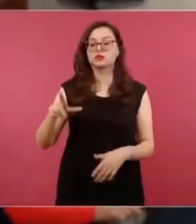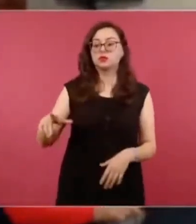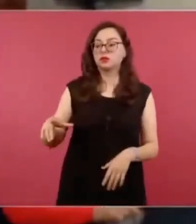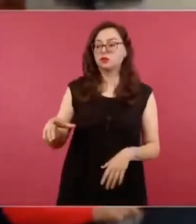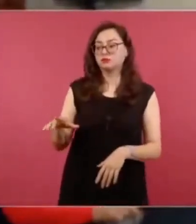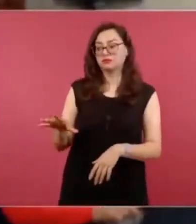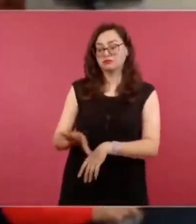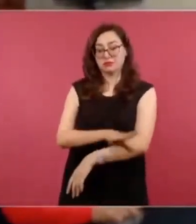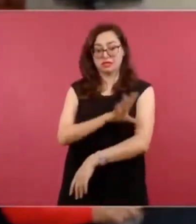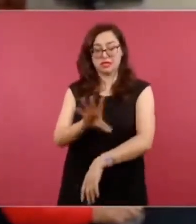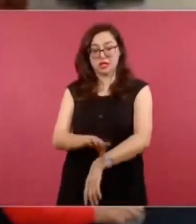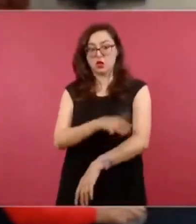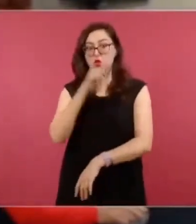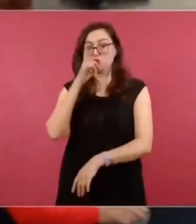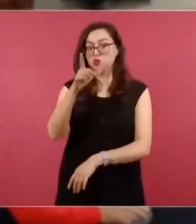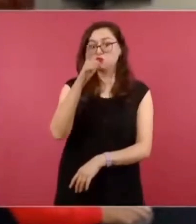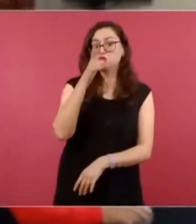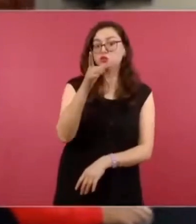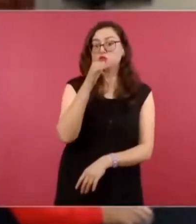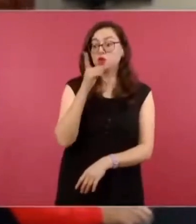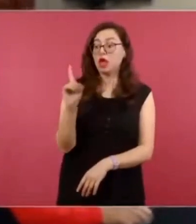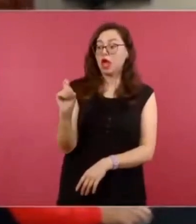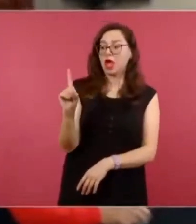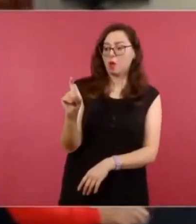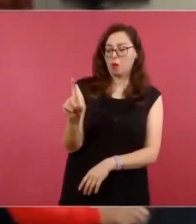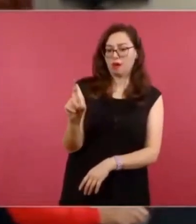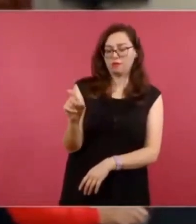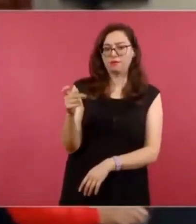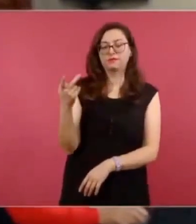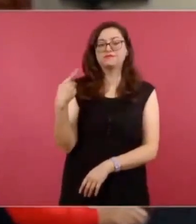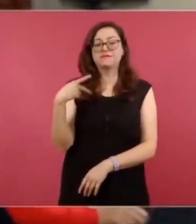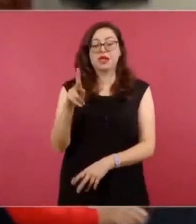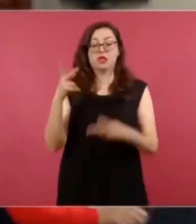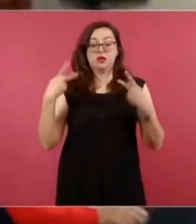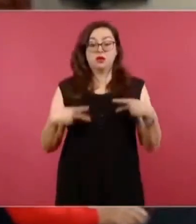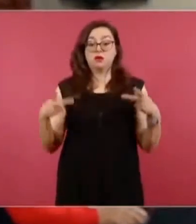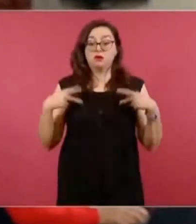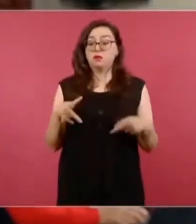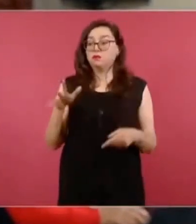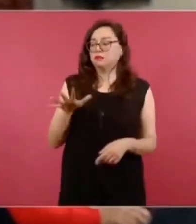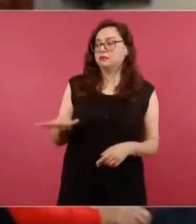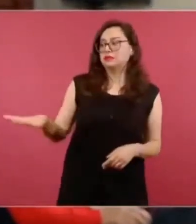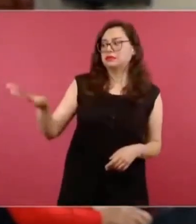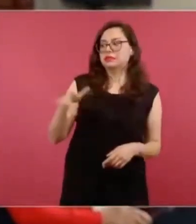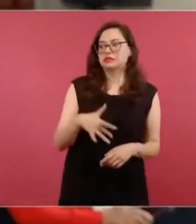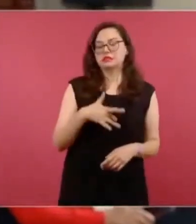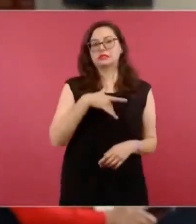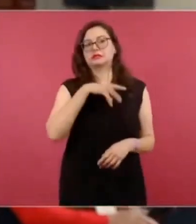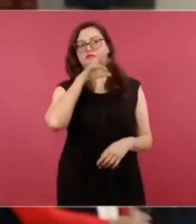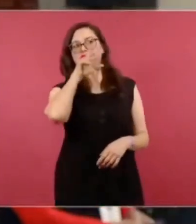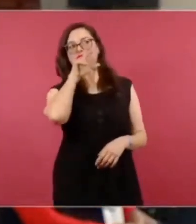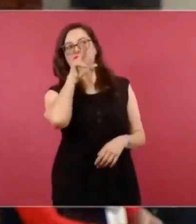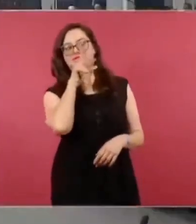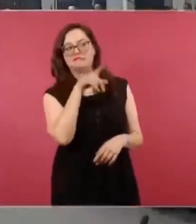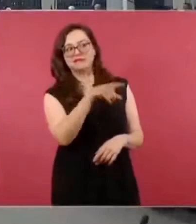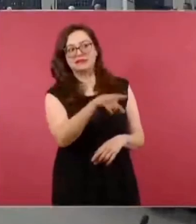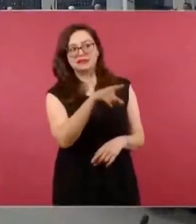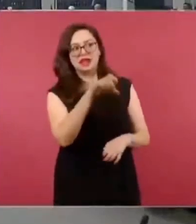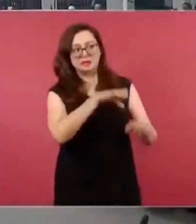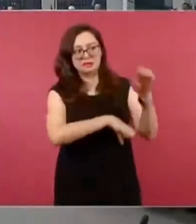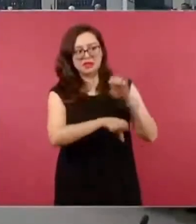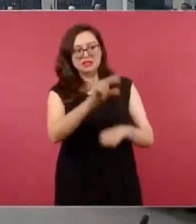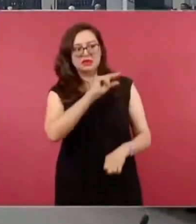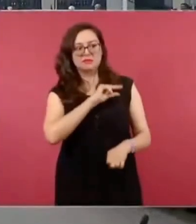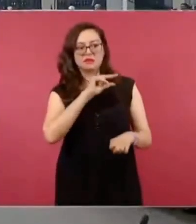Una parte de la población ve con preocupación el tema de la privatización del agua y más cuando se